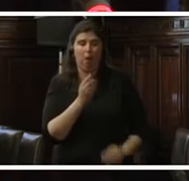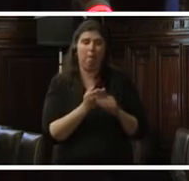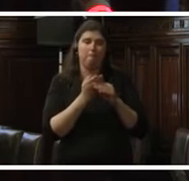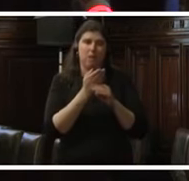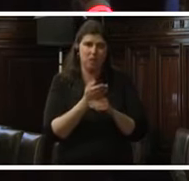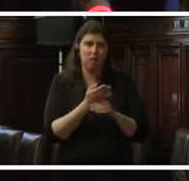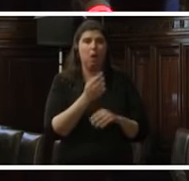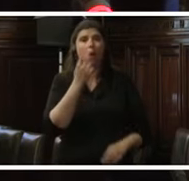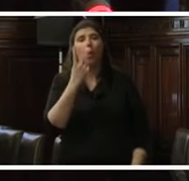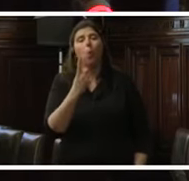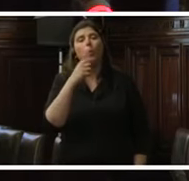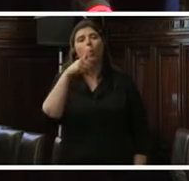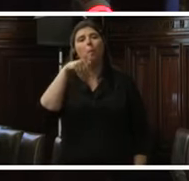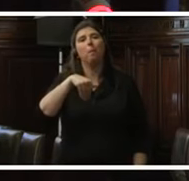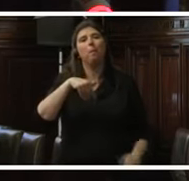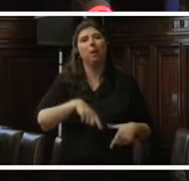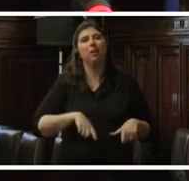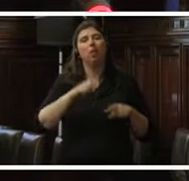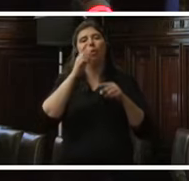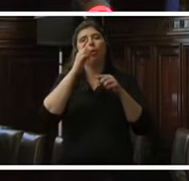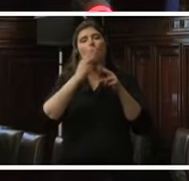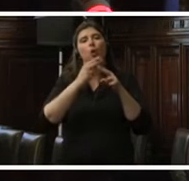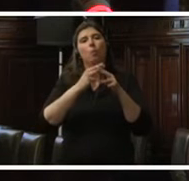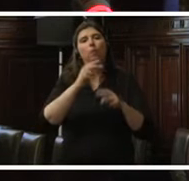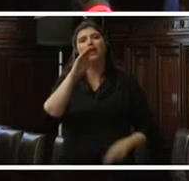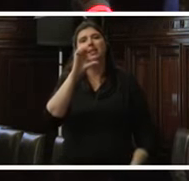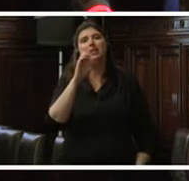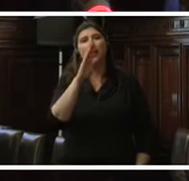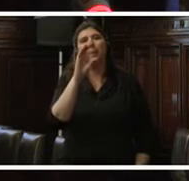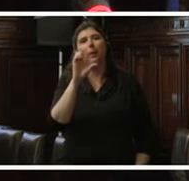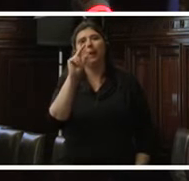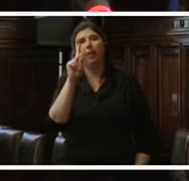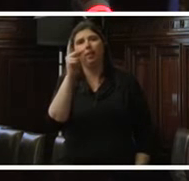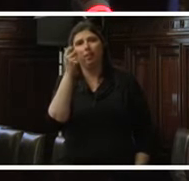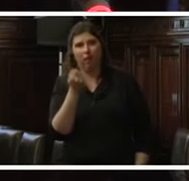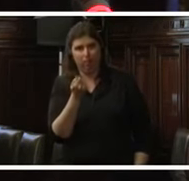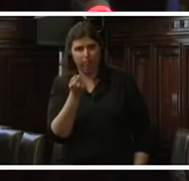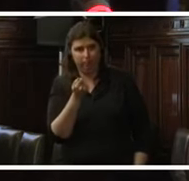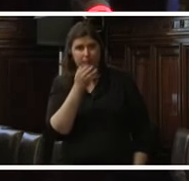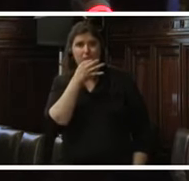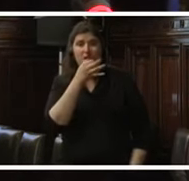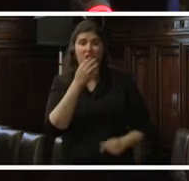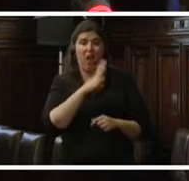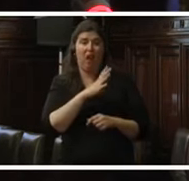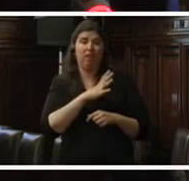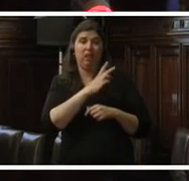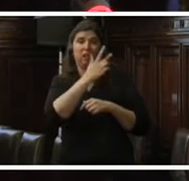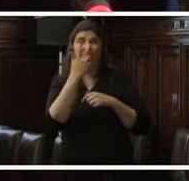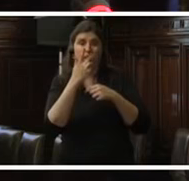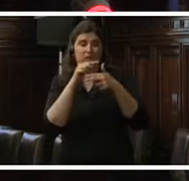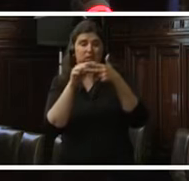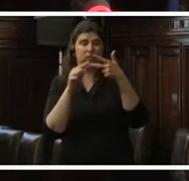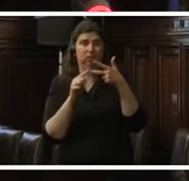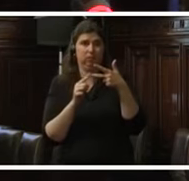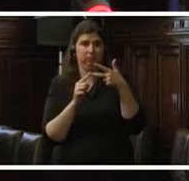apellido Cepeda. Y él decía que había tres razones, las tres razones del oidor, según las tradiciones de Ricardo Palma,